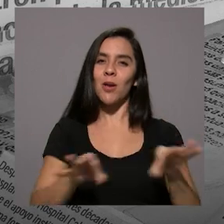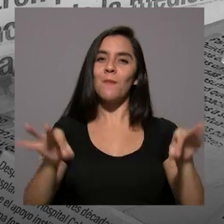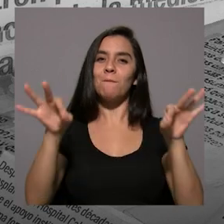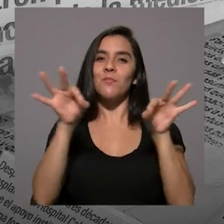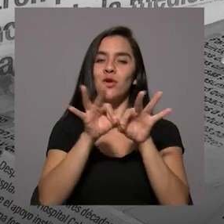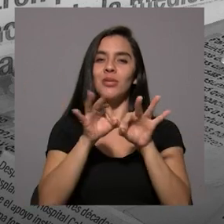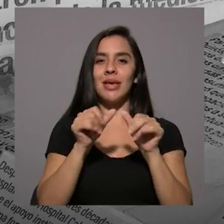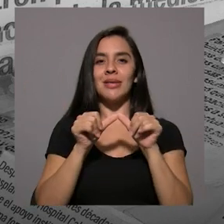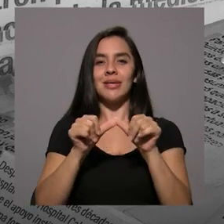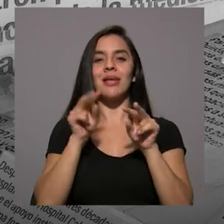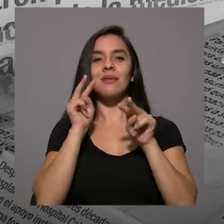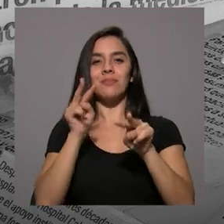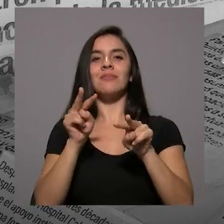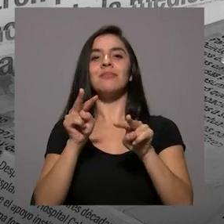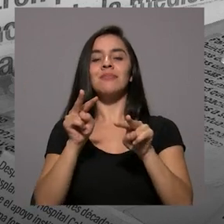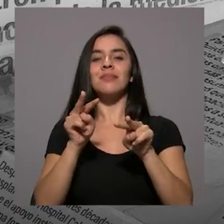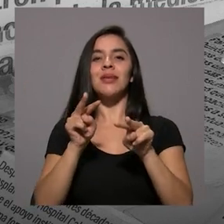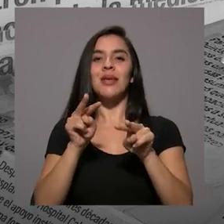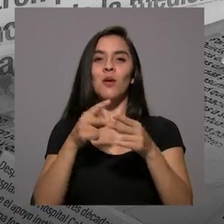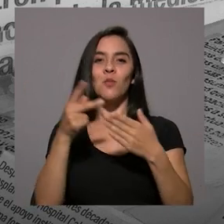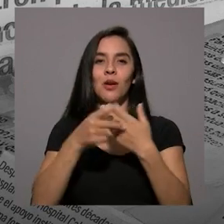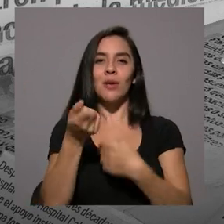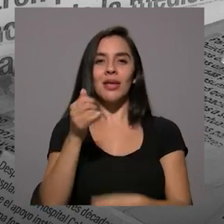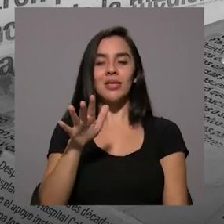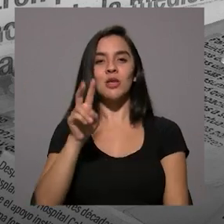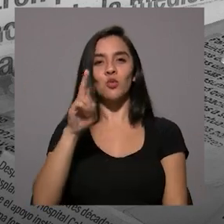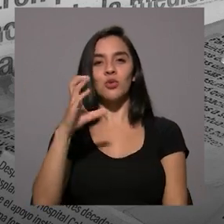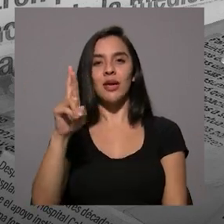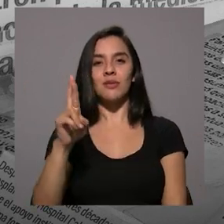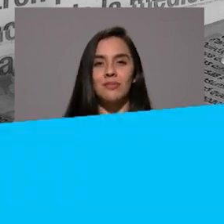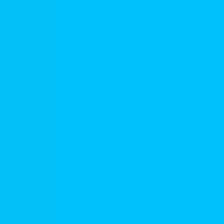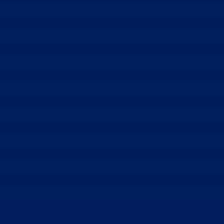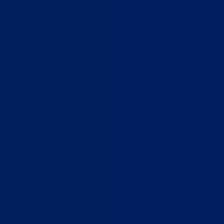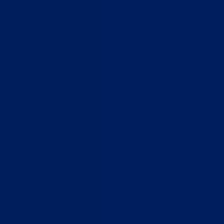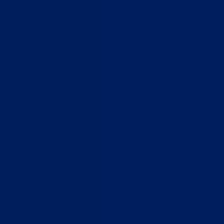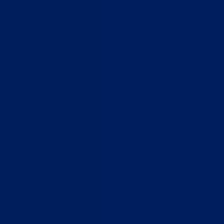y seguir con la programación de Canal 15 UCR.